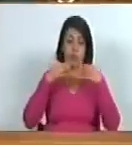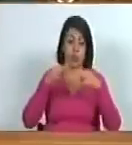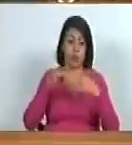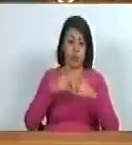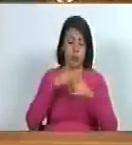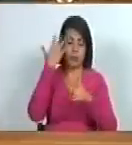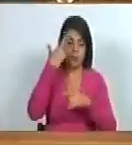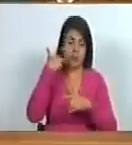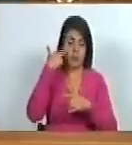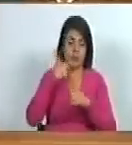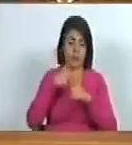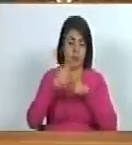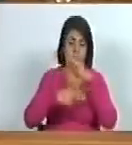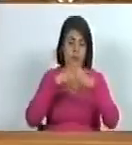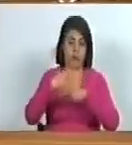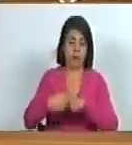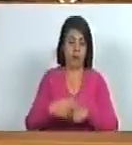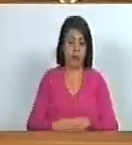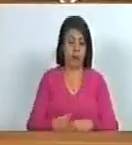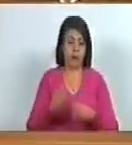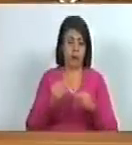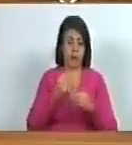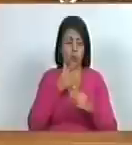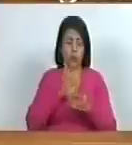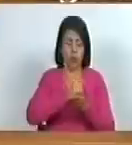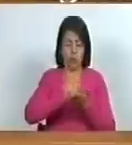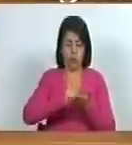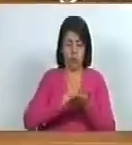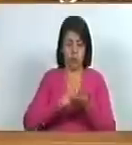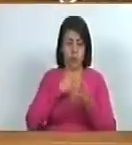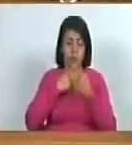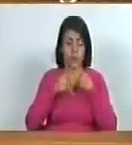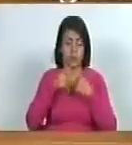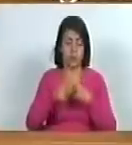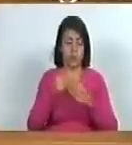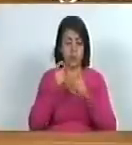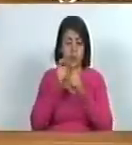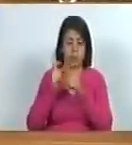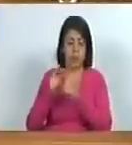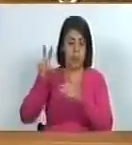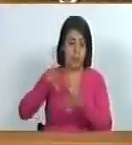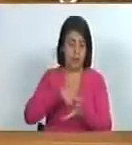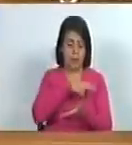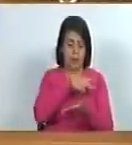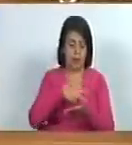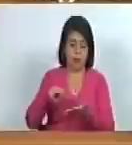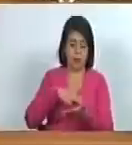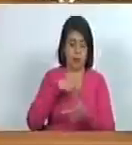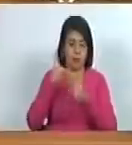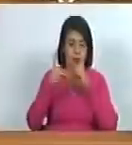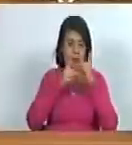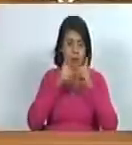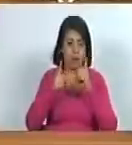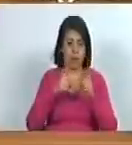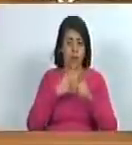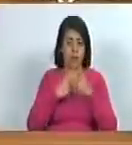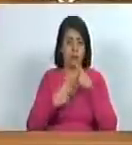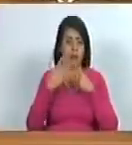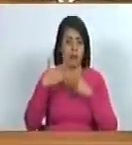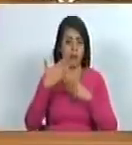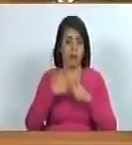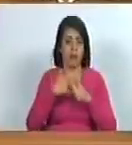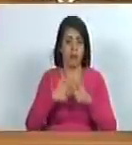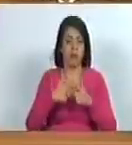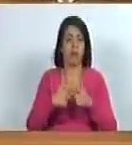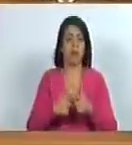lo africano que hemos heredado muchos autores hablan de que la expresión de la danza y eso era un debate que sosteníamos con los